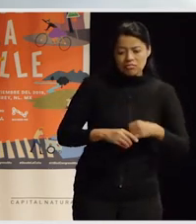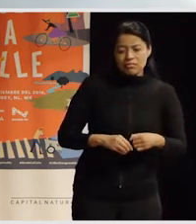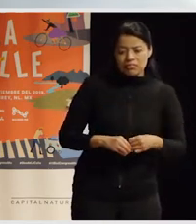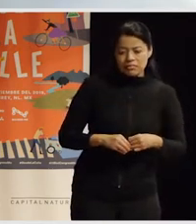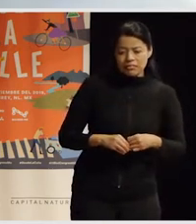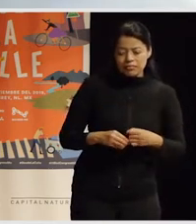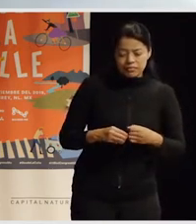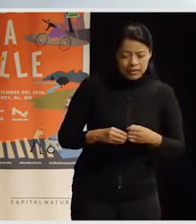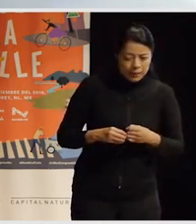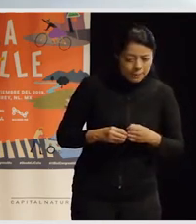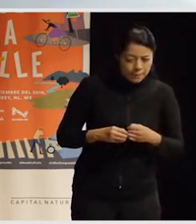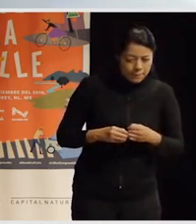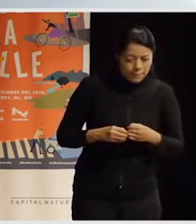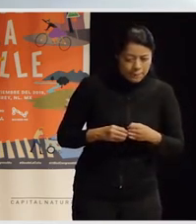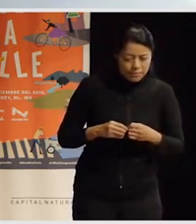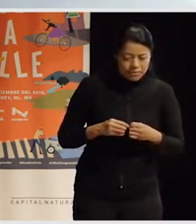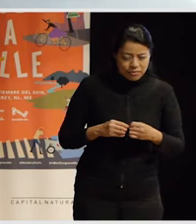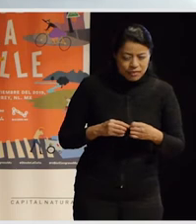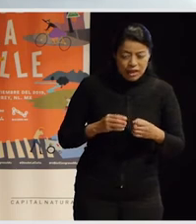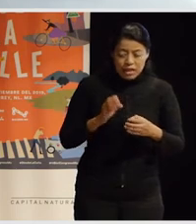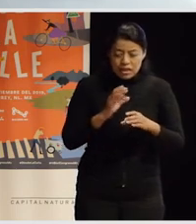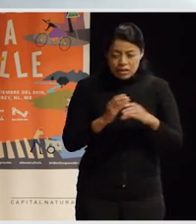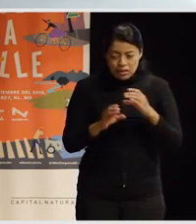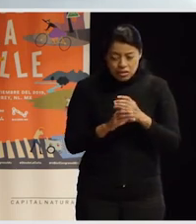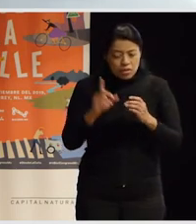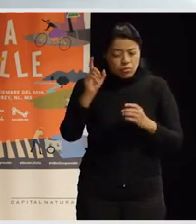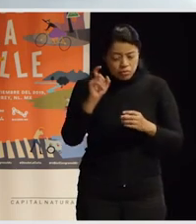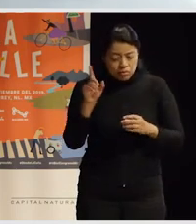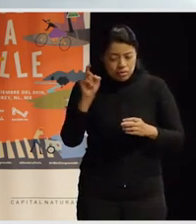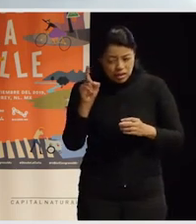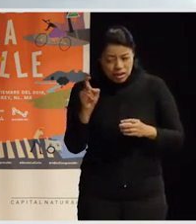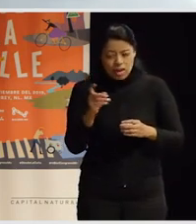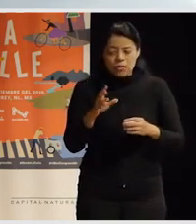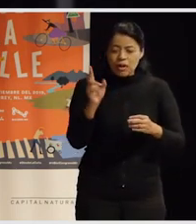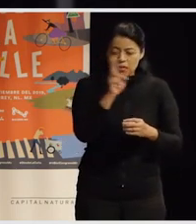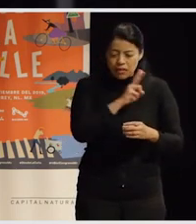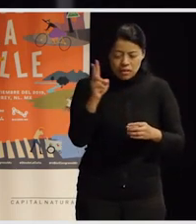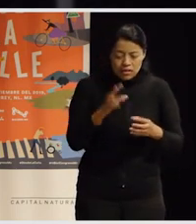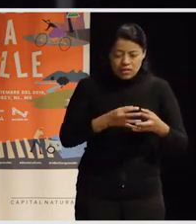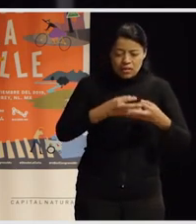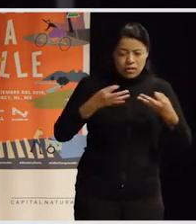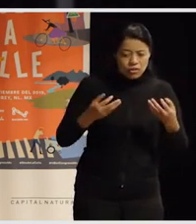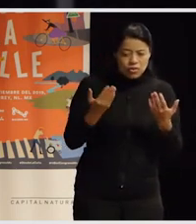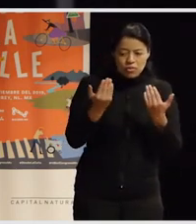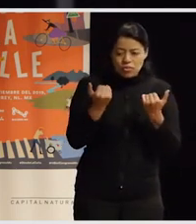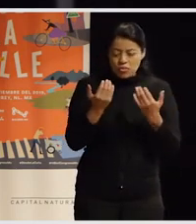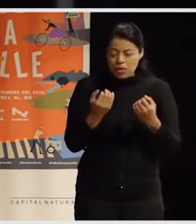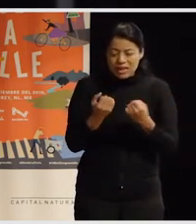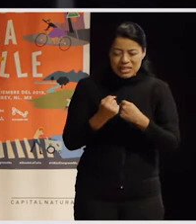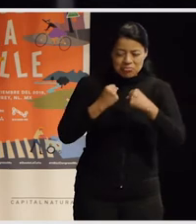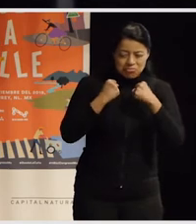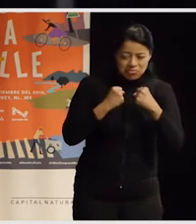¿no?, tiene unas afecciones terribles en los bienes, en el aire, en el agua y en la tierra y no tenemos muchas garantías o tenemos sospecha